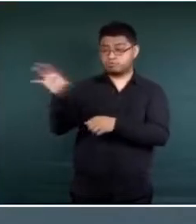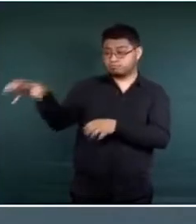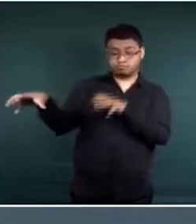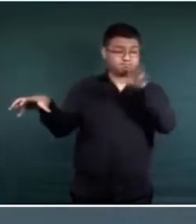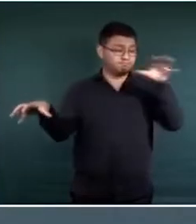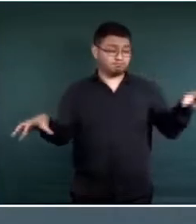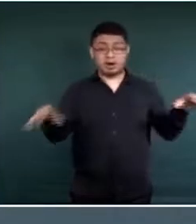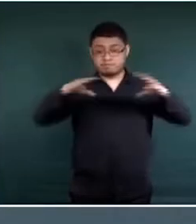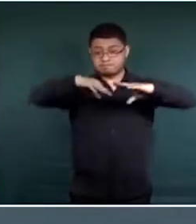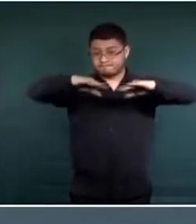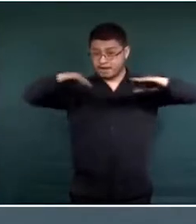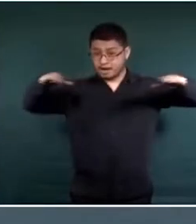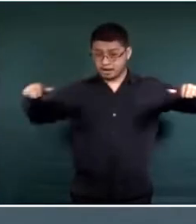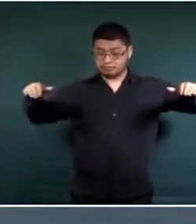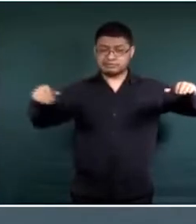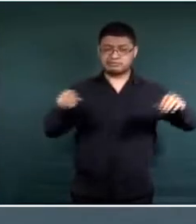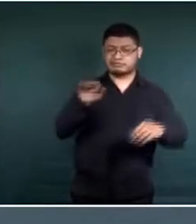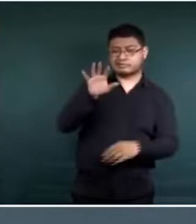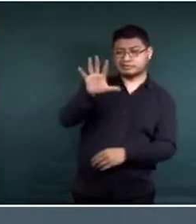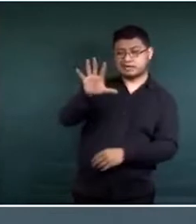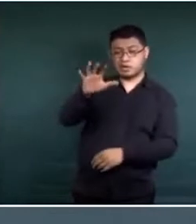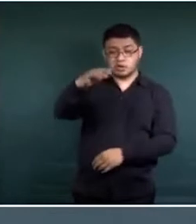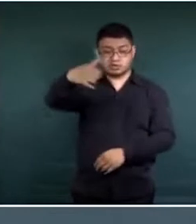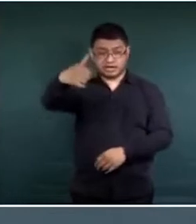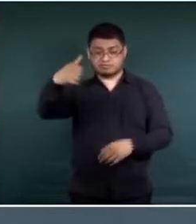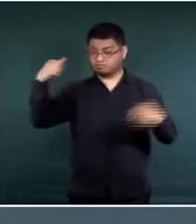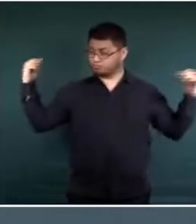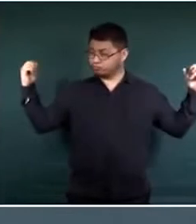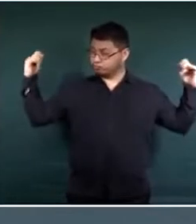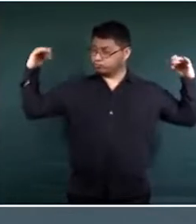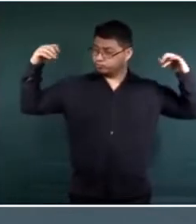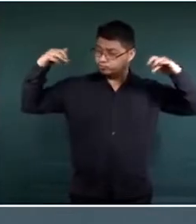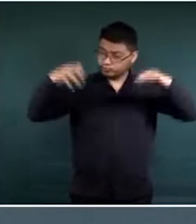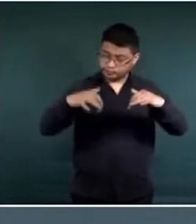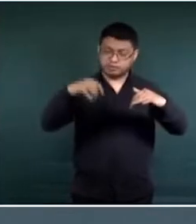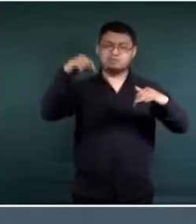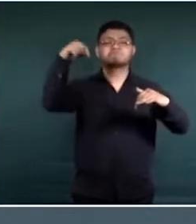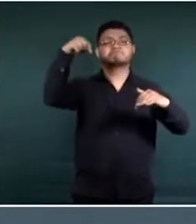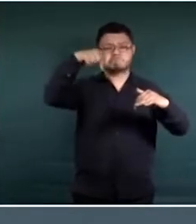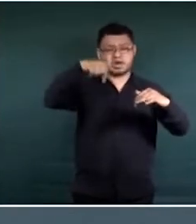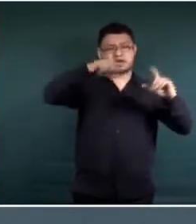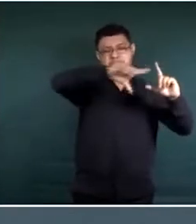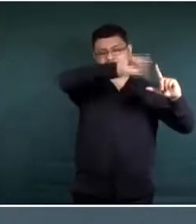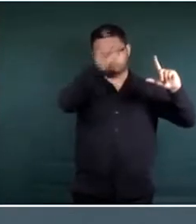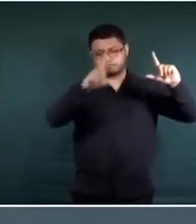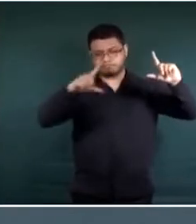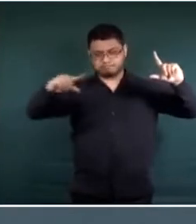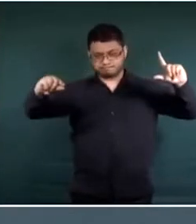y que cinco o seis podían impactar el territorio nacional.